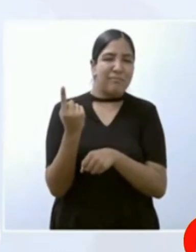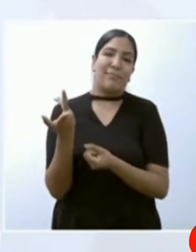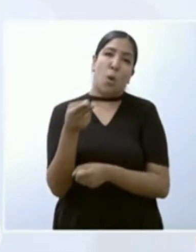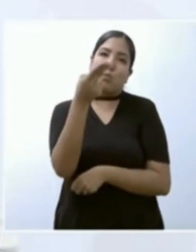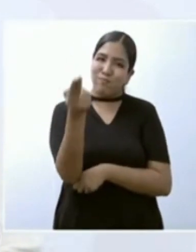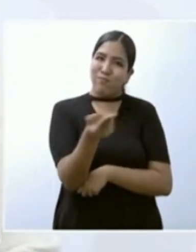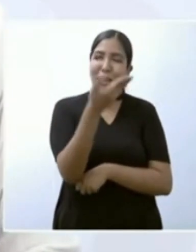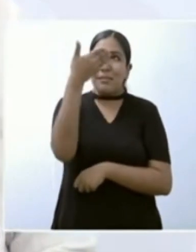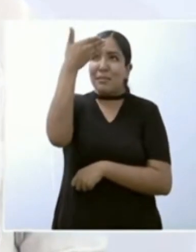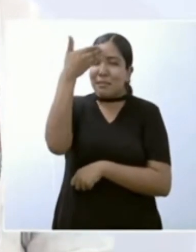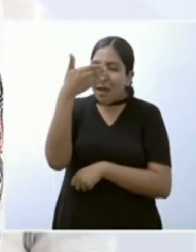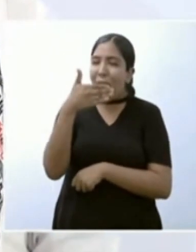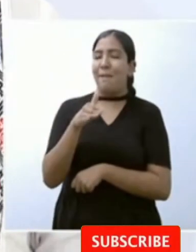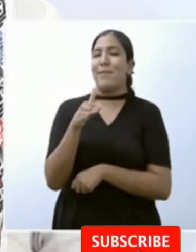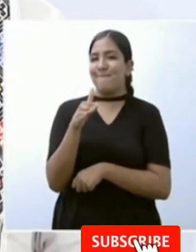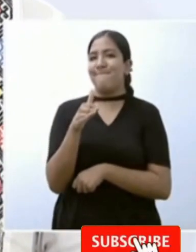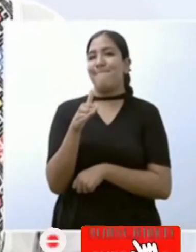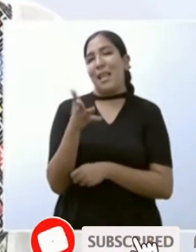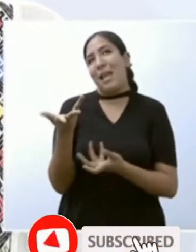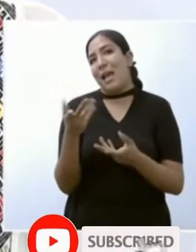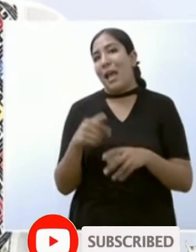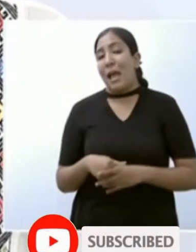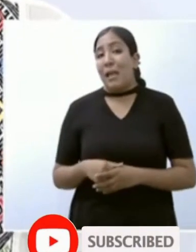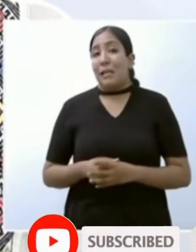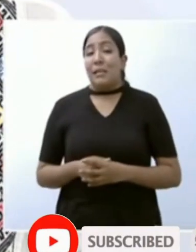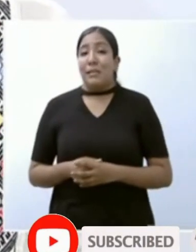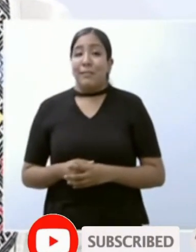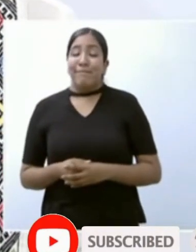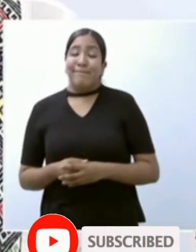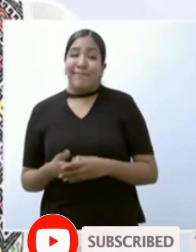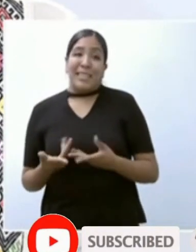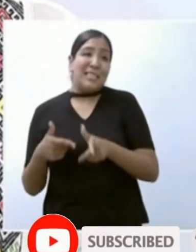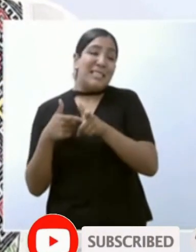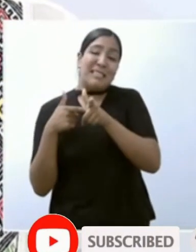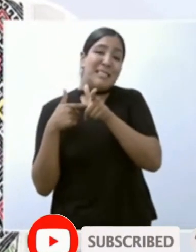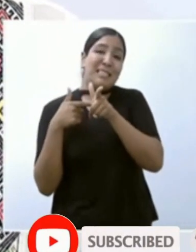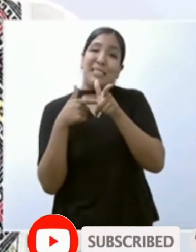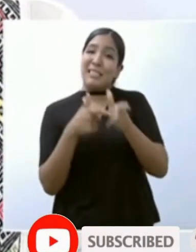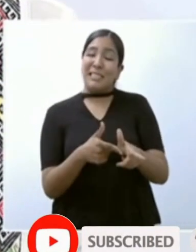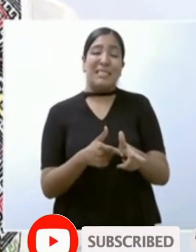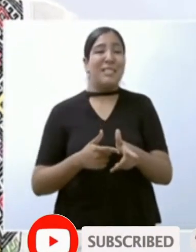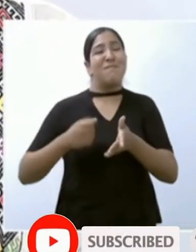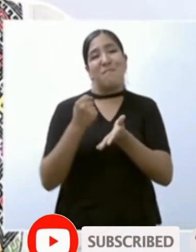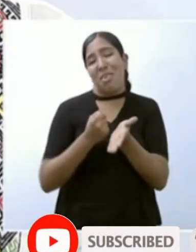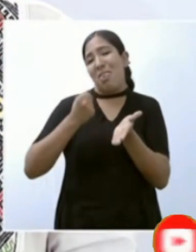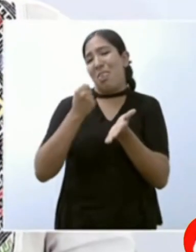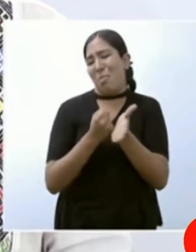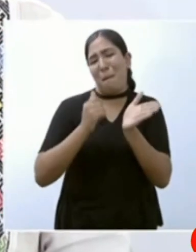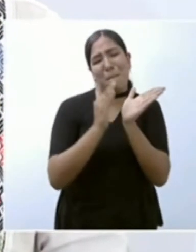que todavía tenemos que batallar mucho con los trámites